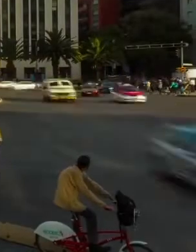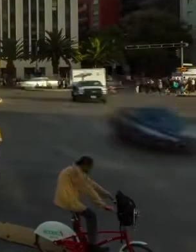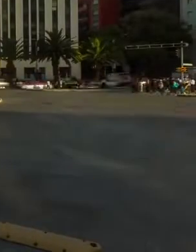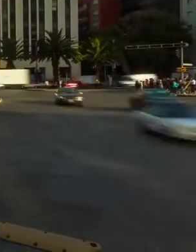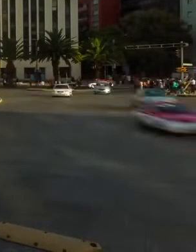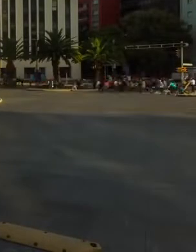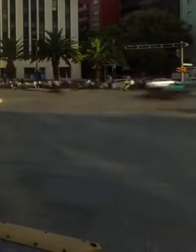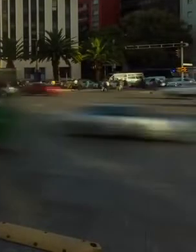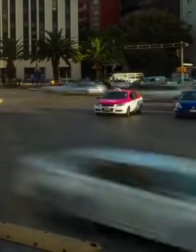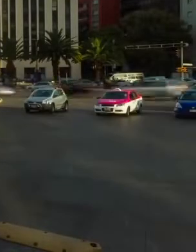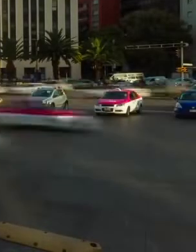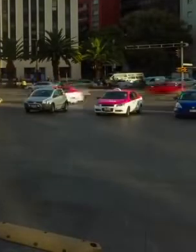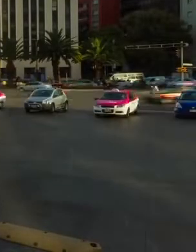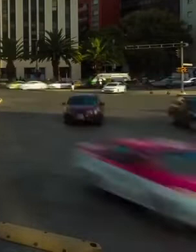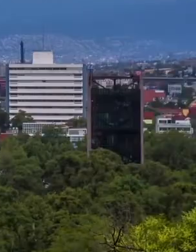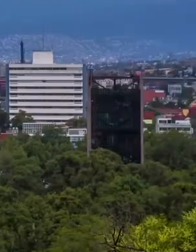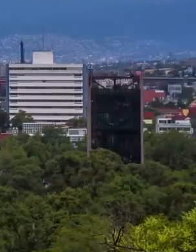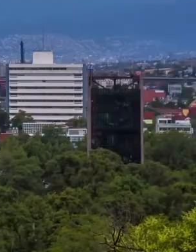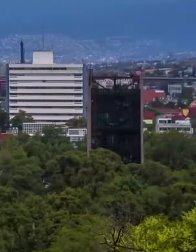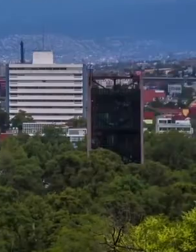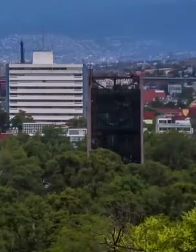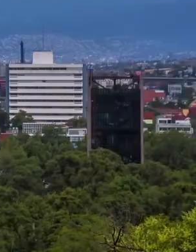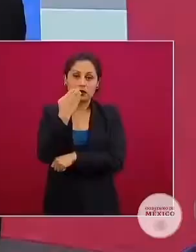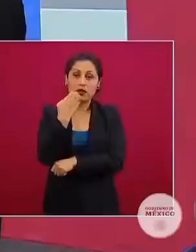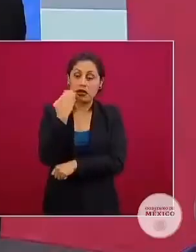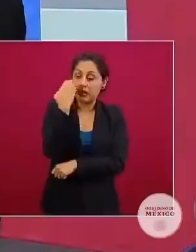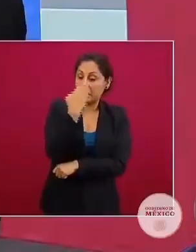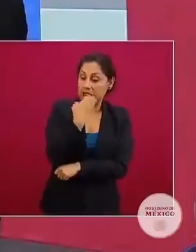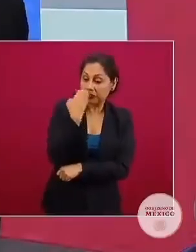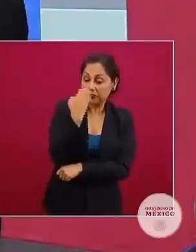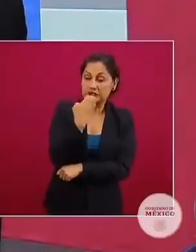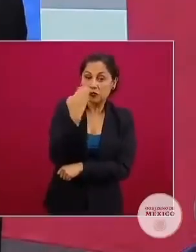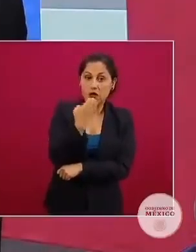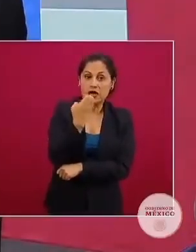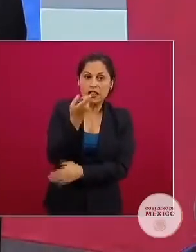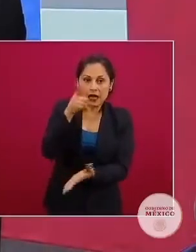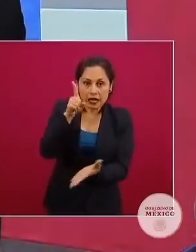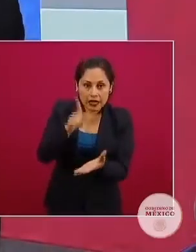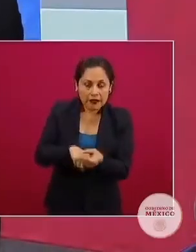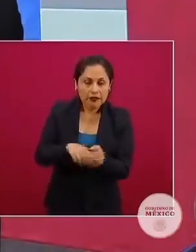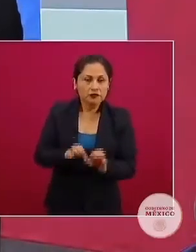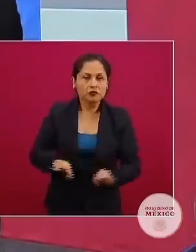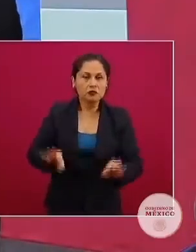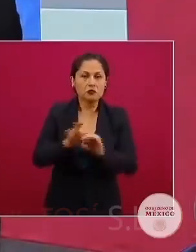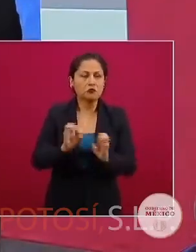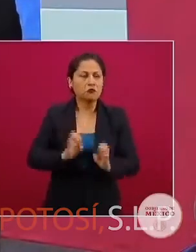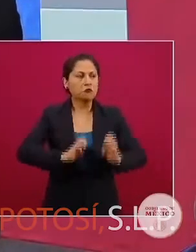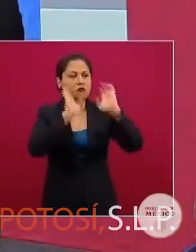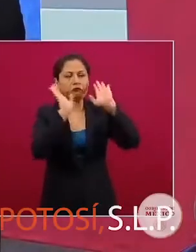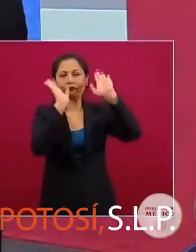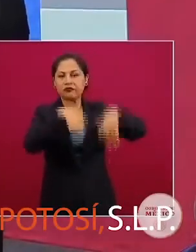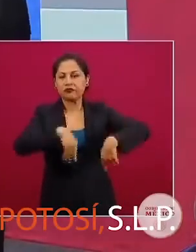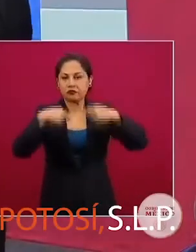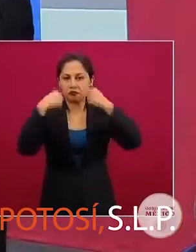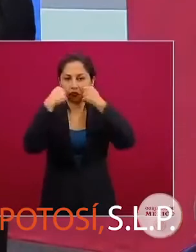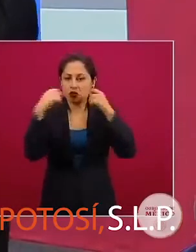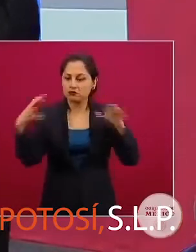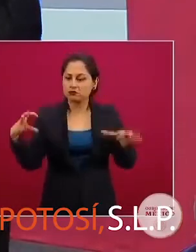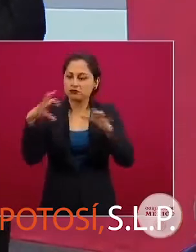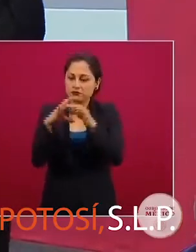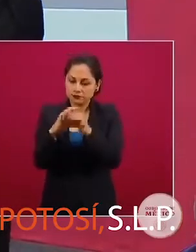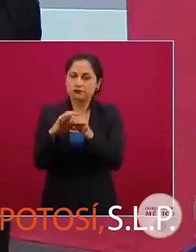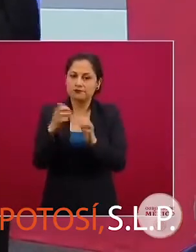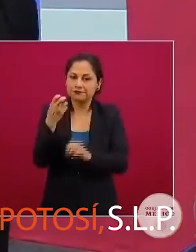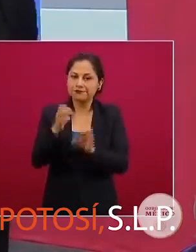la encuesta de México Elige del domingo 10 de mayo, Moctezuma apareció en el noveno puesto con 39% contra